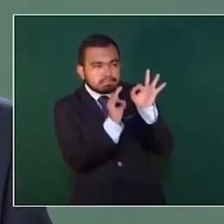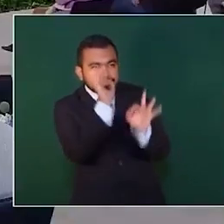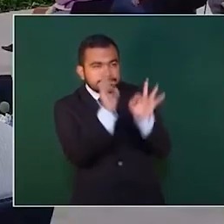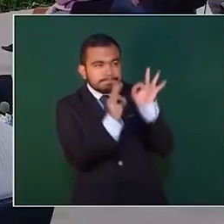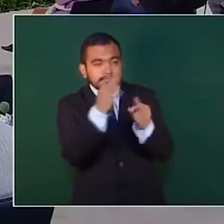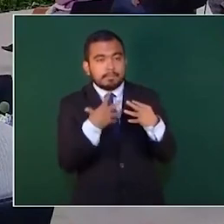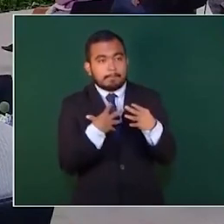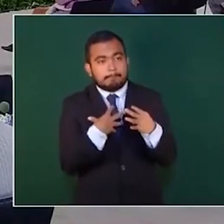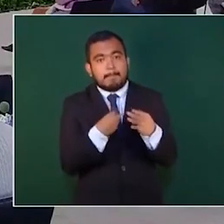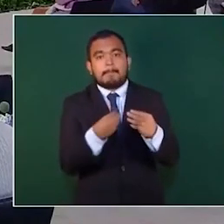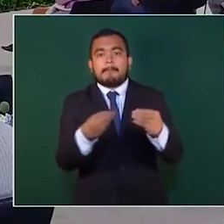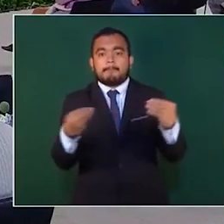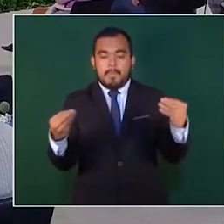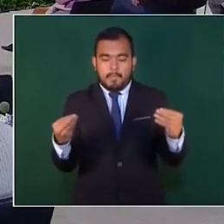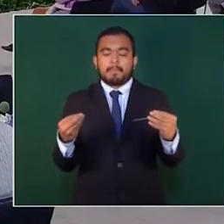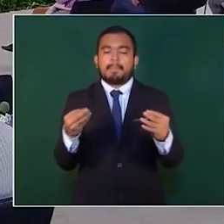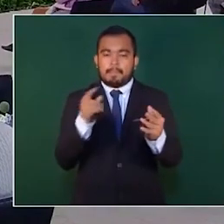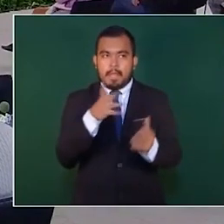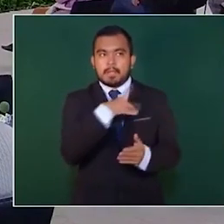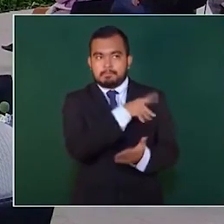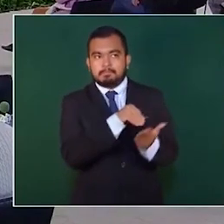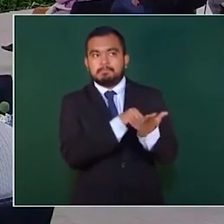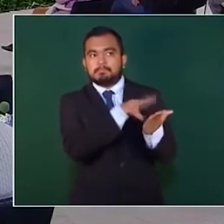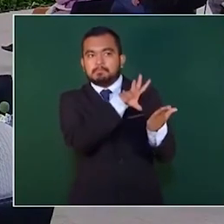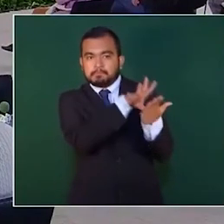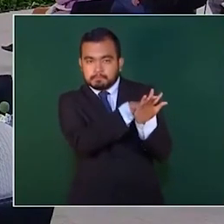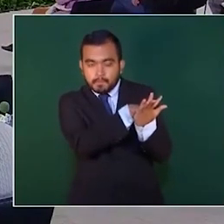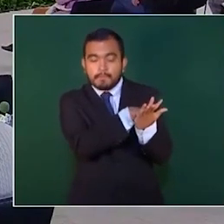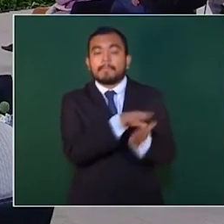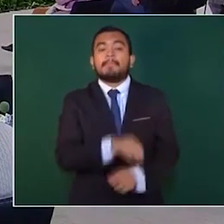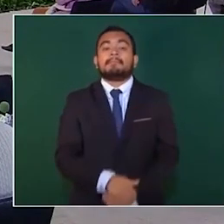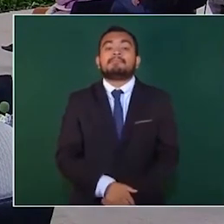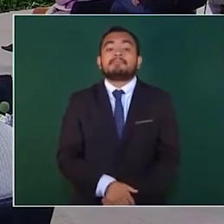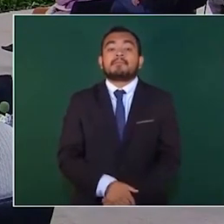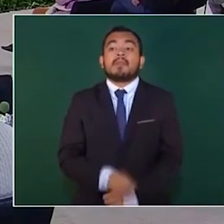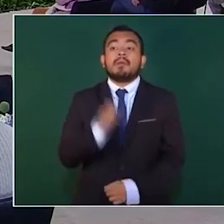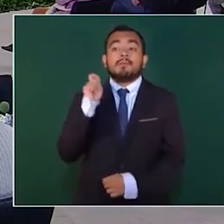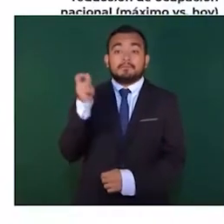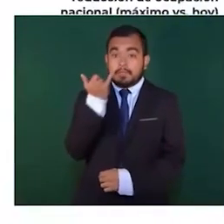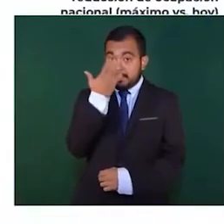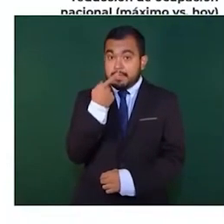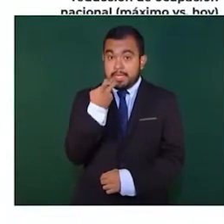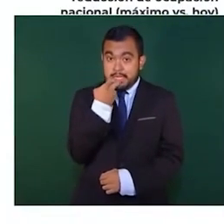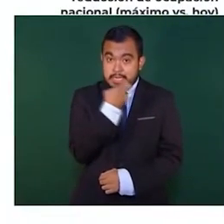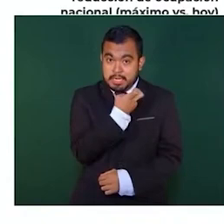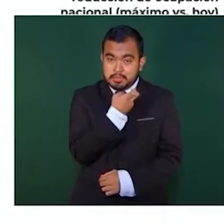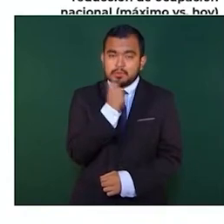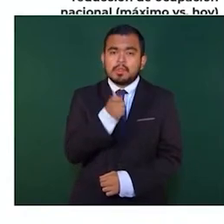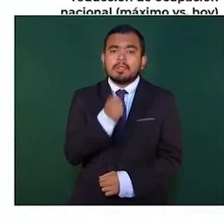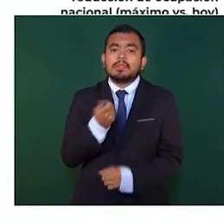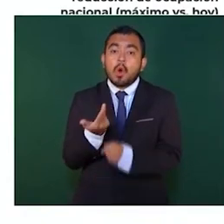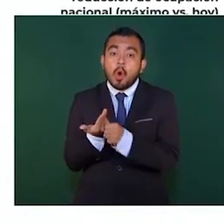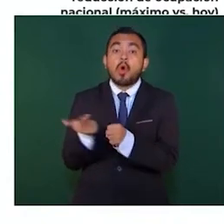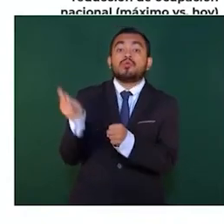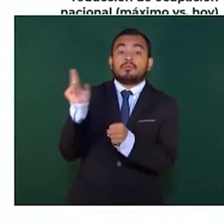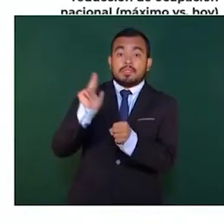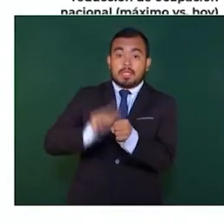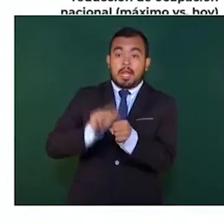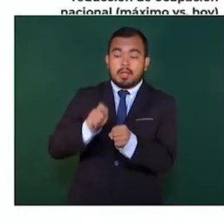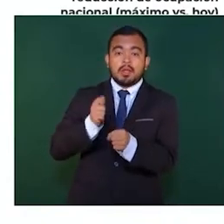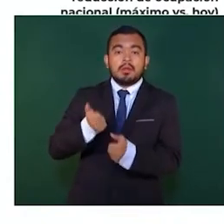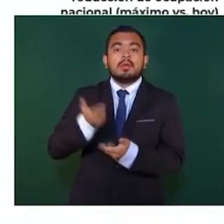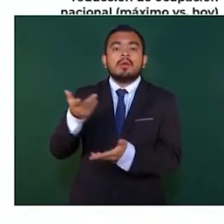vemos también en la siguiente imagen es que la hospitalización, que es el reflejo de la ocurrencia de enfermedad COVID grave,